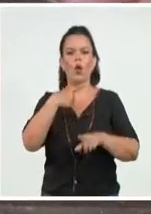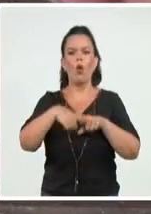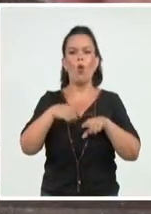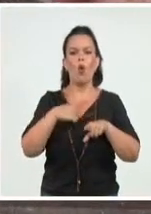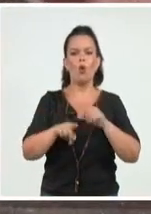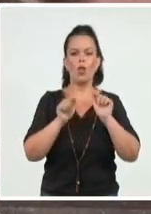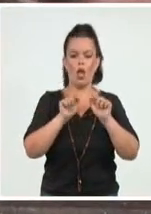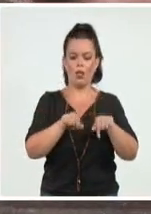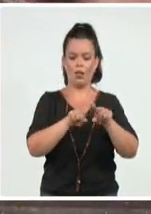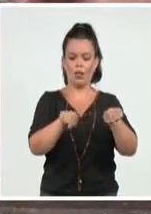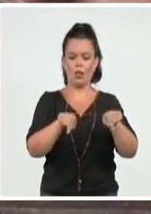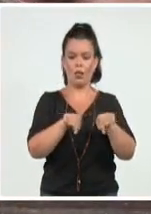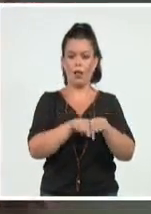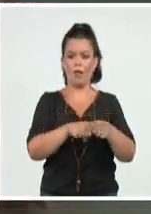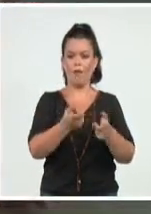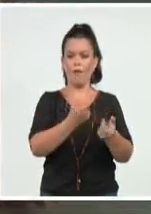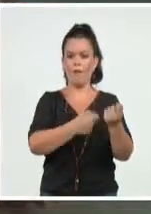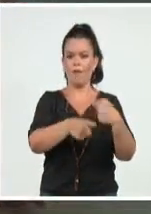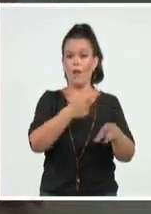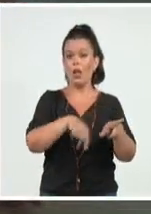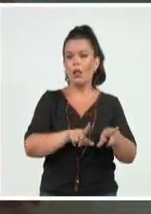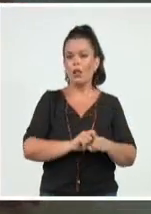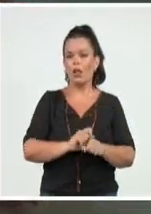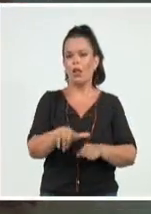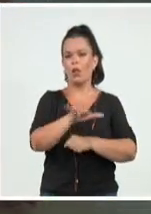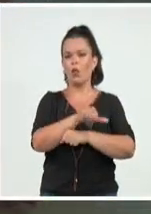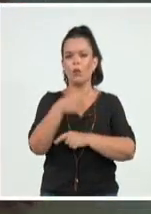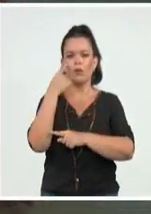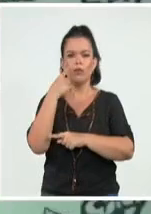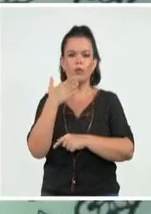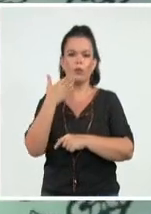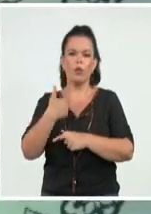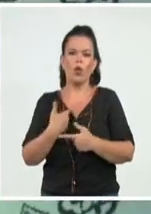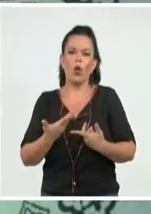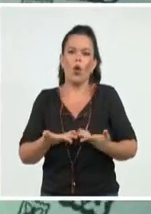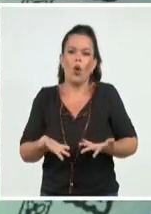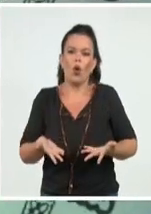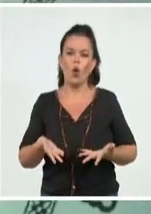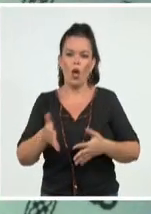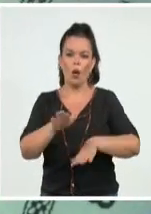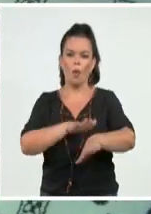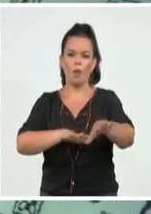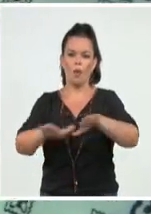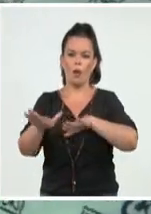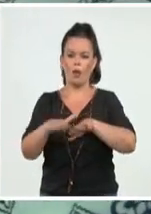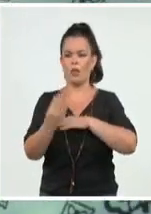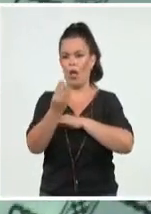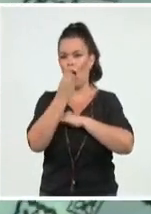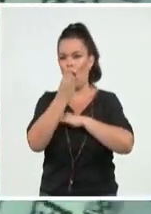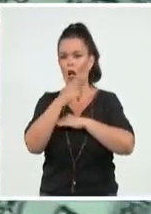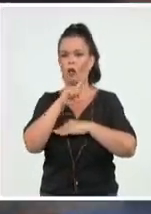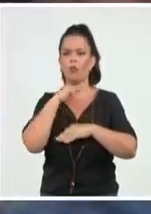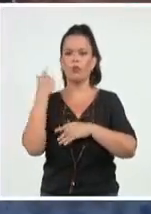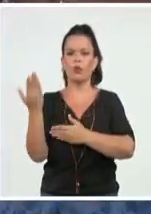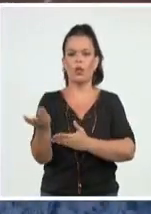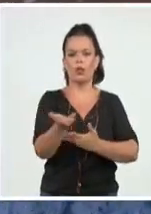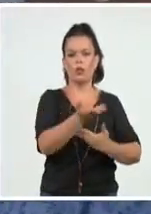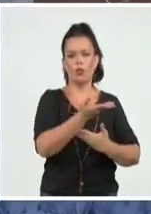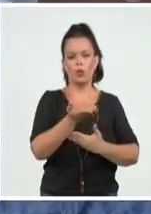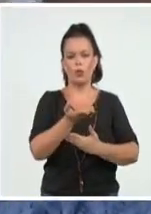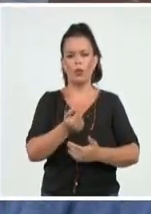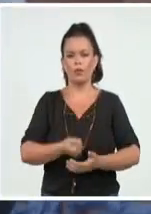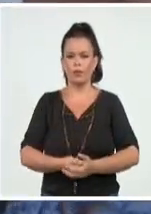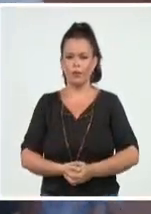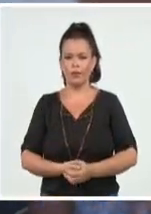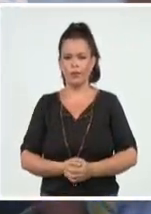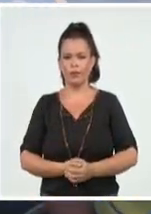de ventas estatales, así como el chequeo de la elaboración de alimentos para la gastronomía y su comercialización. Aquí